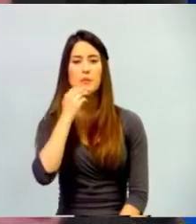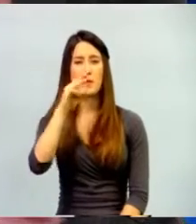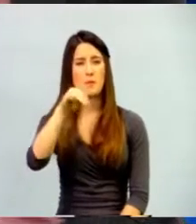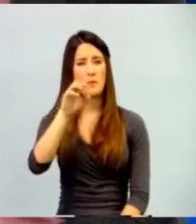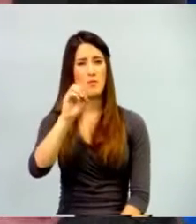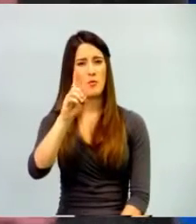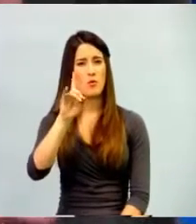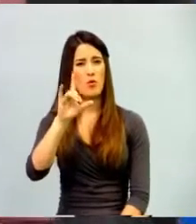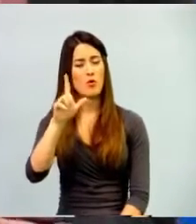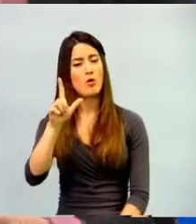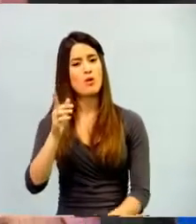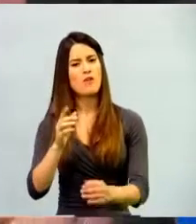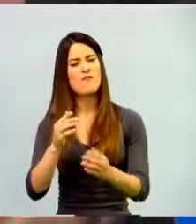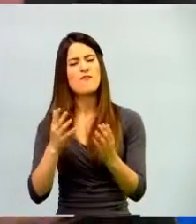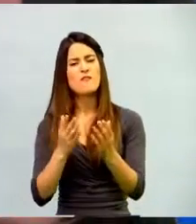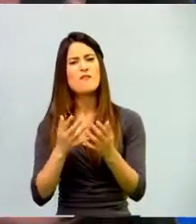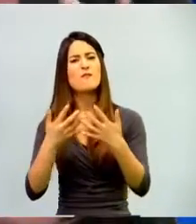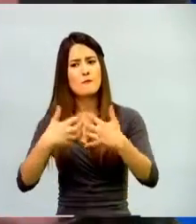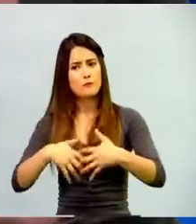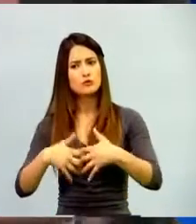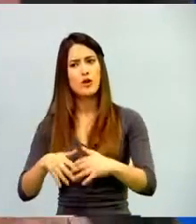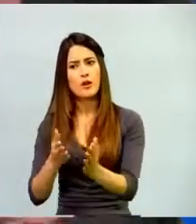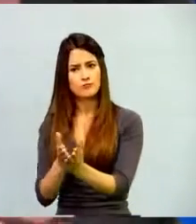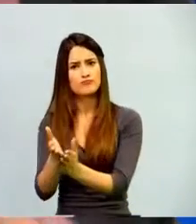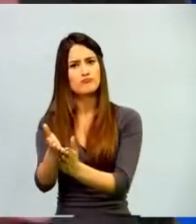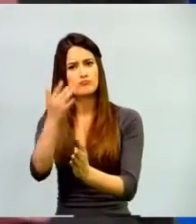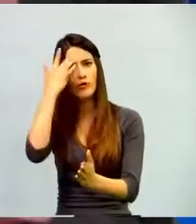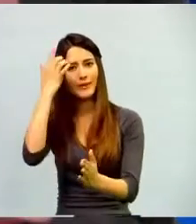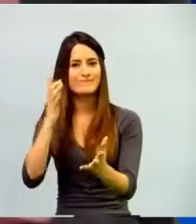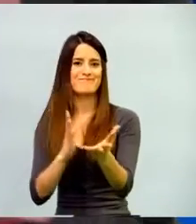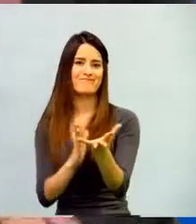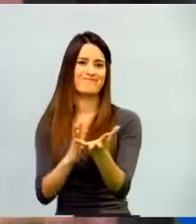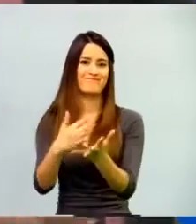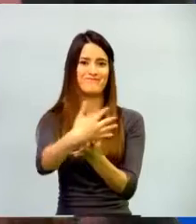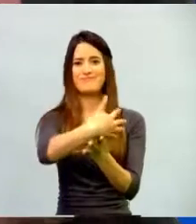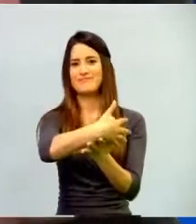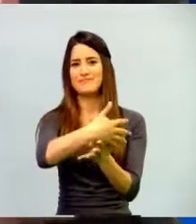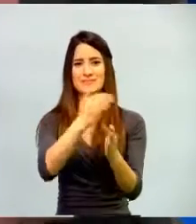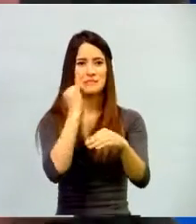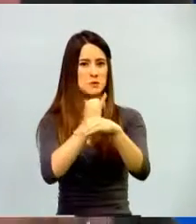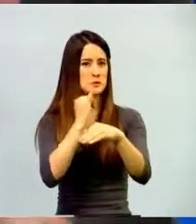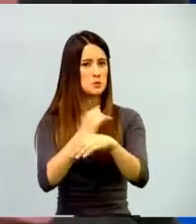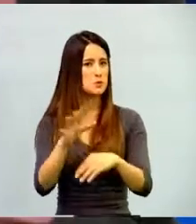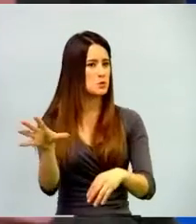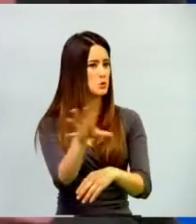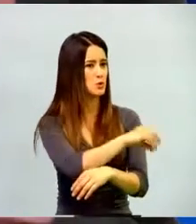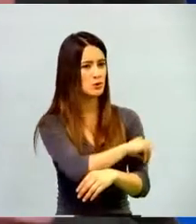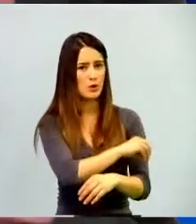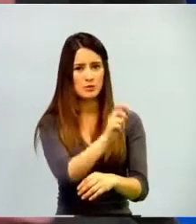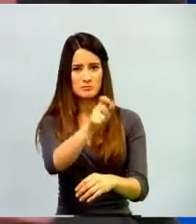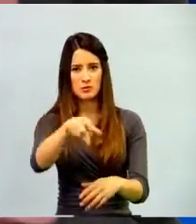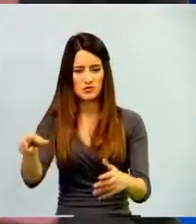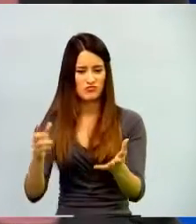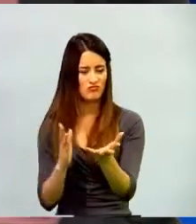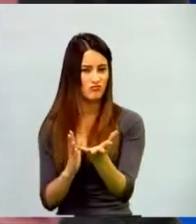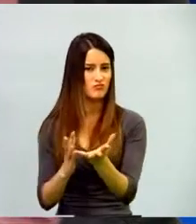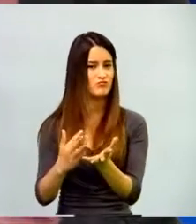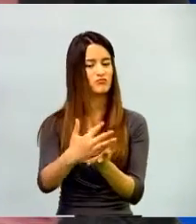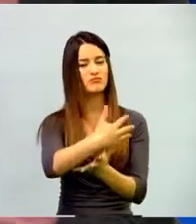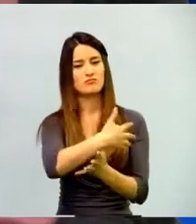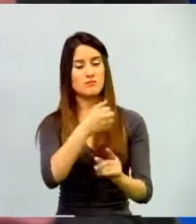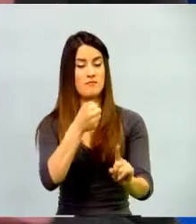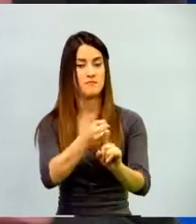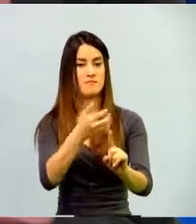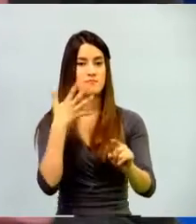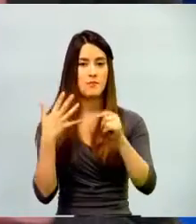Porque es transversal, le impacta a toda la institución y entrega las herramientas idóneas para cualquier docente, no importa la carrera.